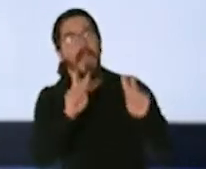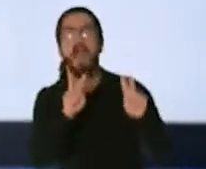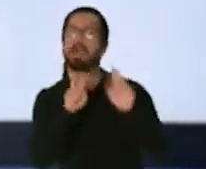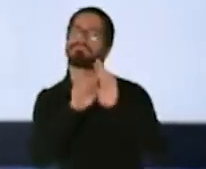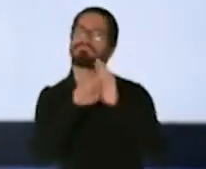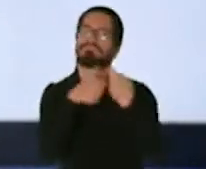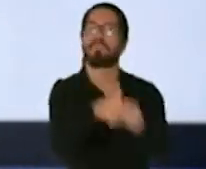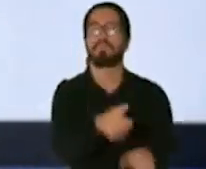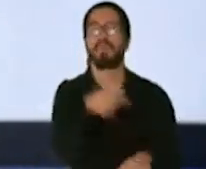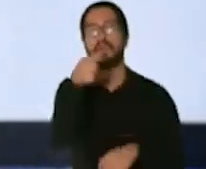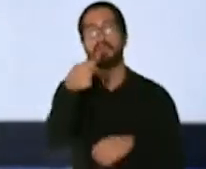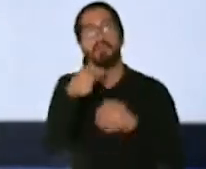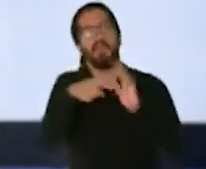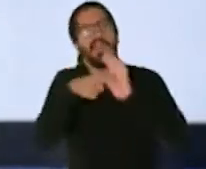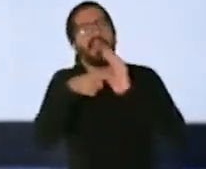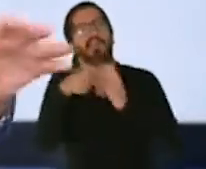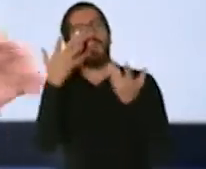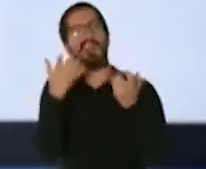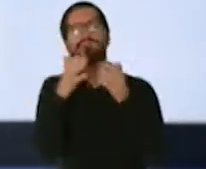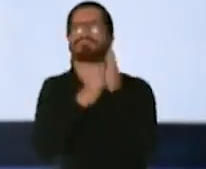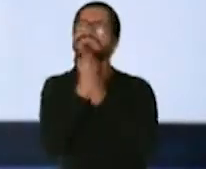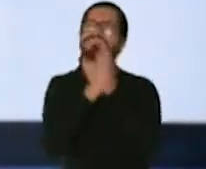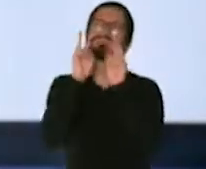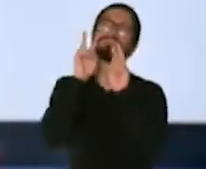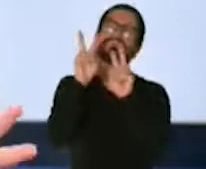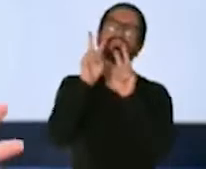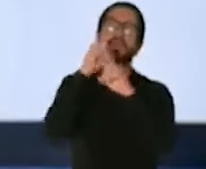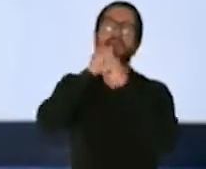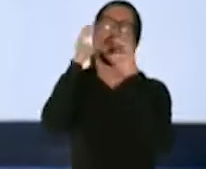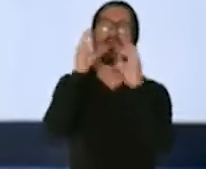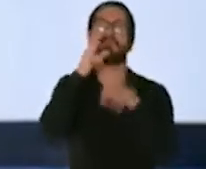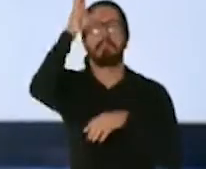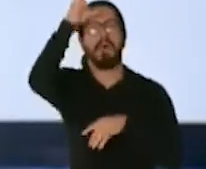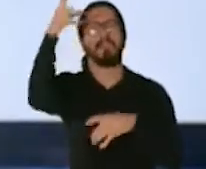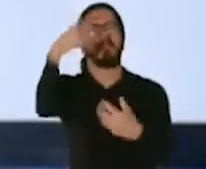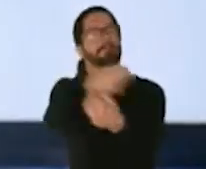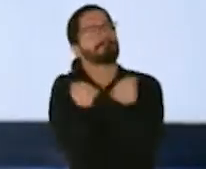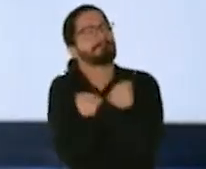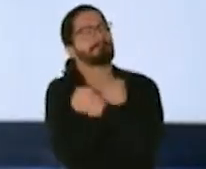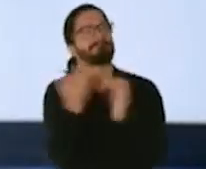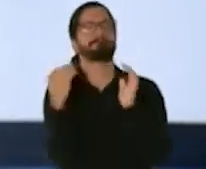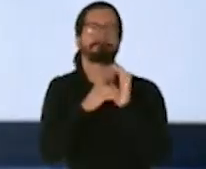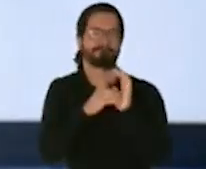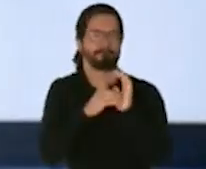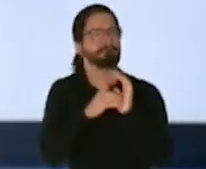eso no tiene precio alguno y por eso yo me voy a vacunar